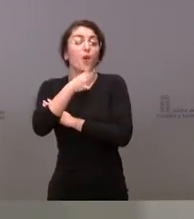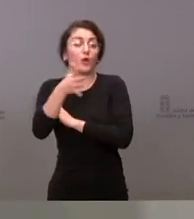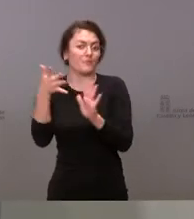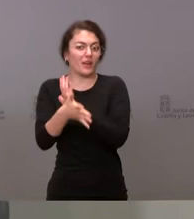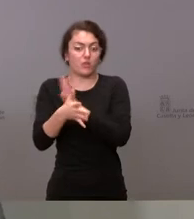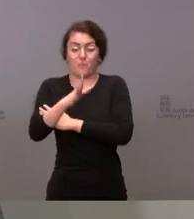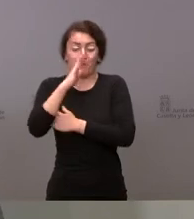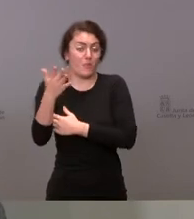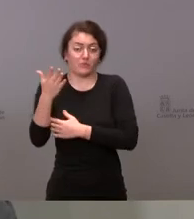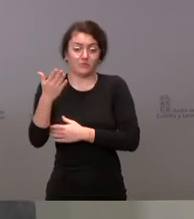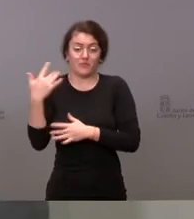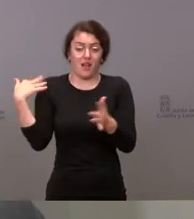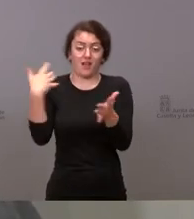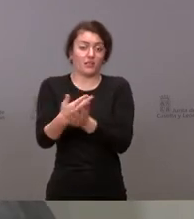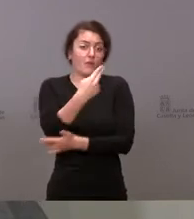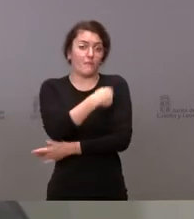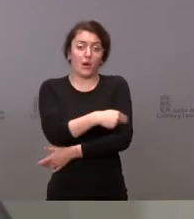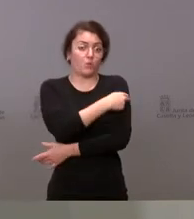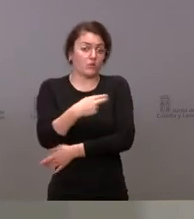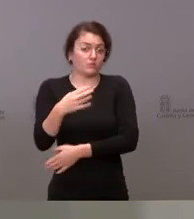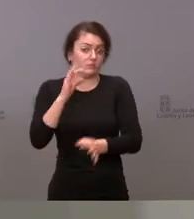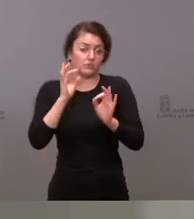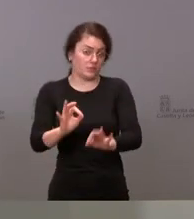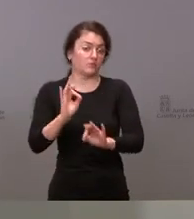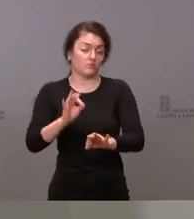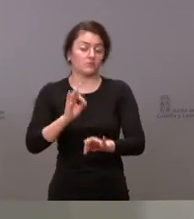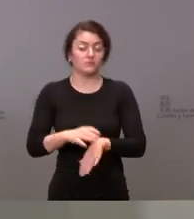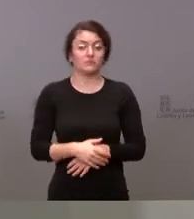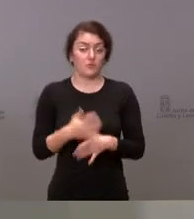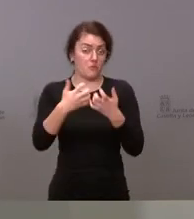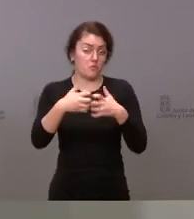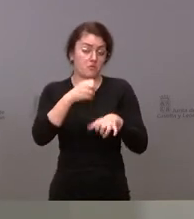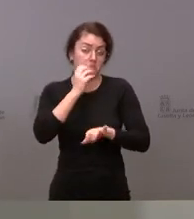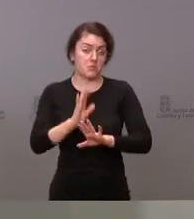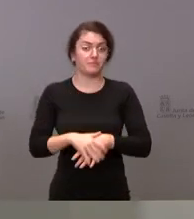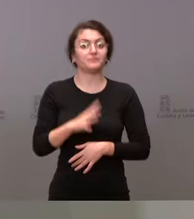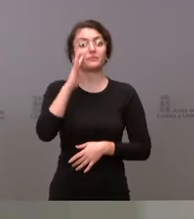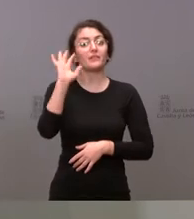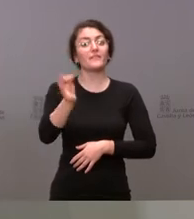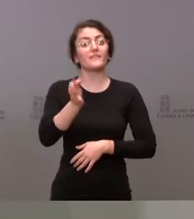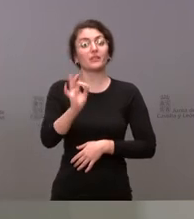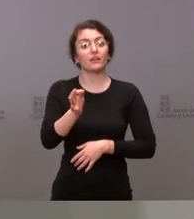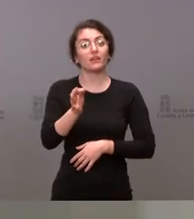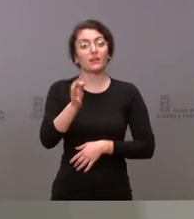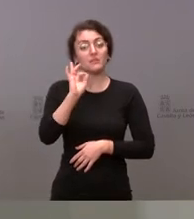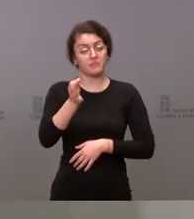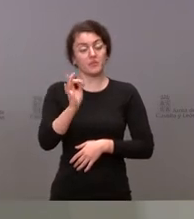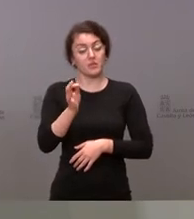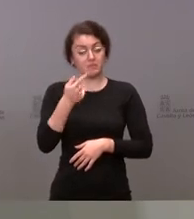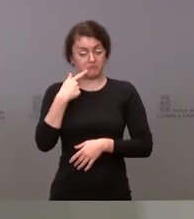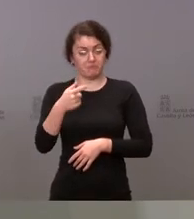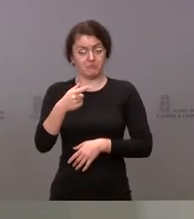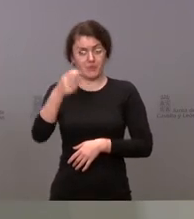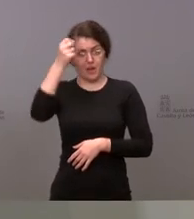vacunación que hemos tenido hasta este momento y que nos ha funcionado bastante bien. Es verdad también, y eso tiene usted toda la razón y tengo que